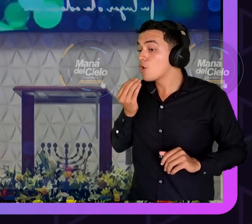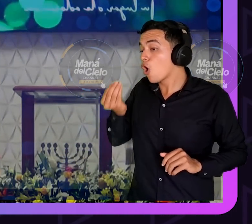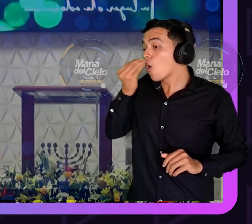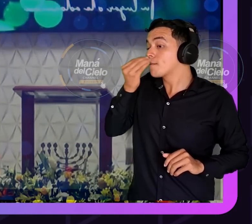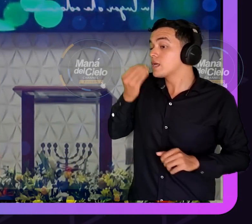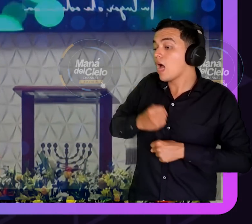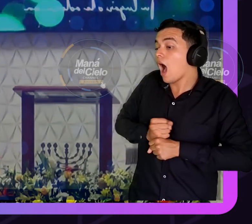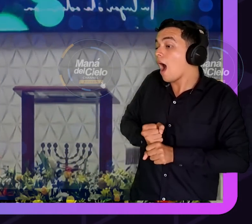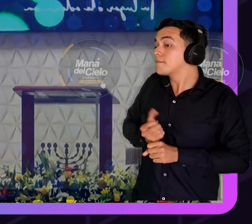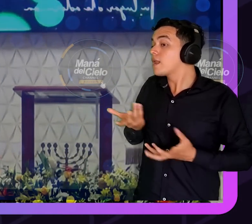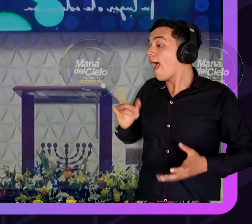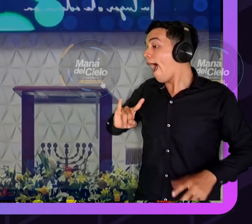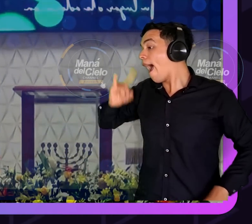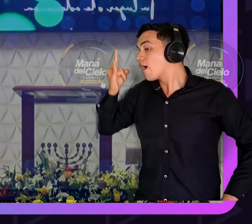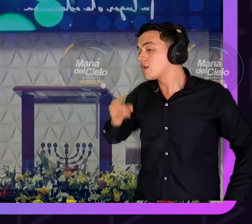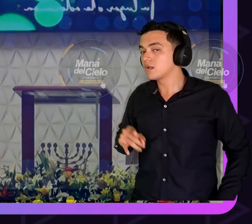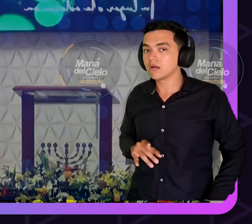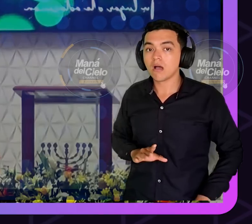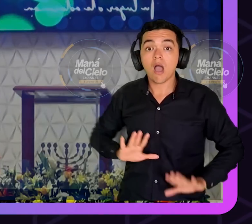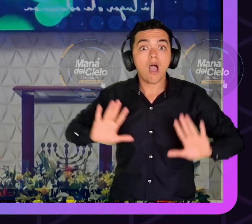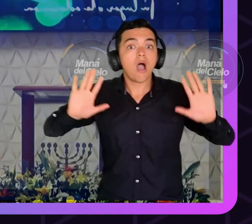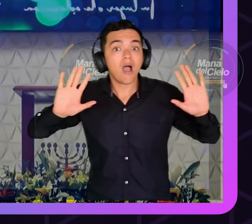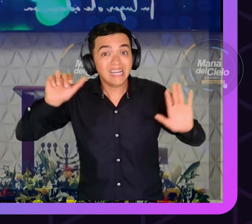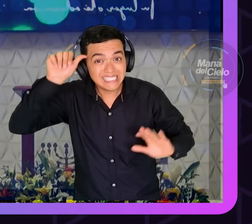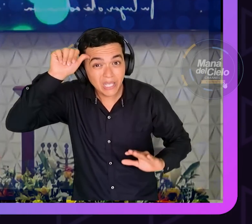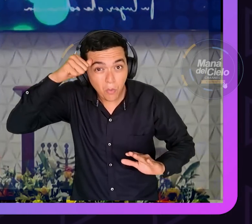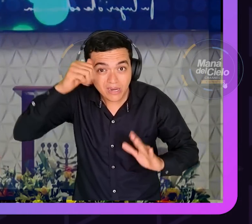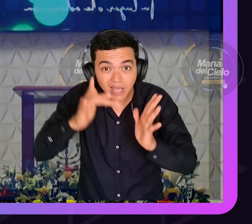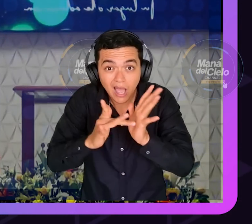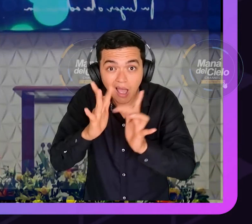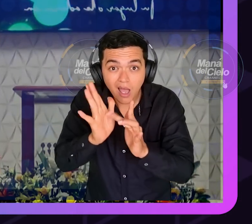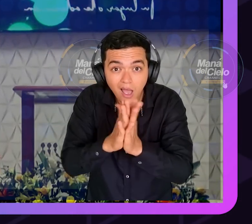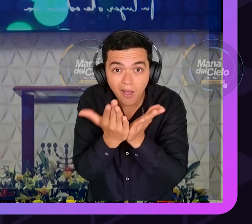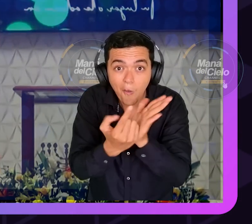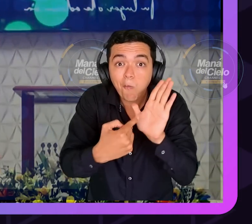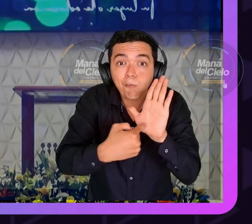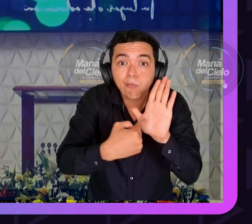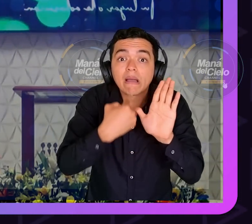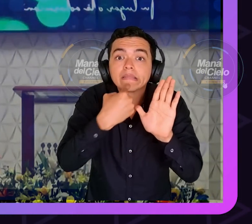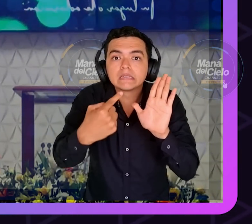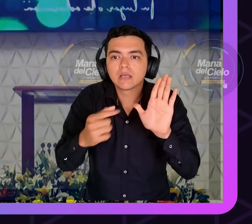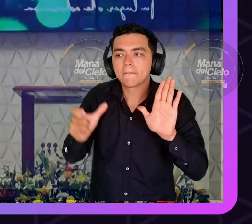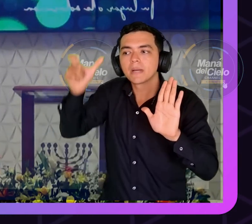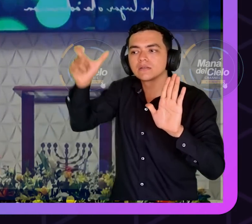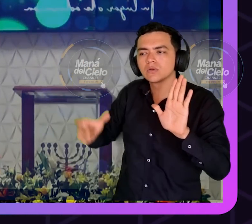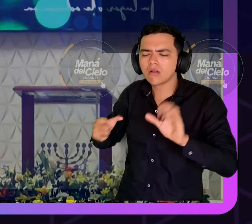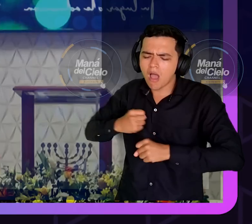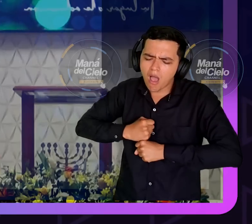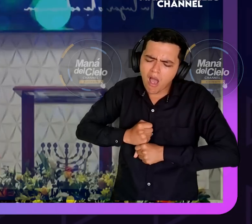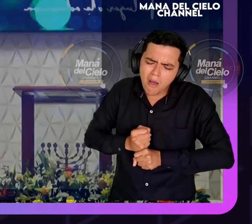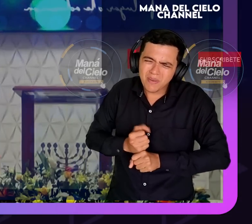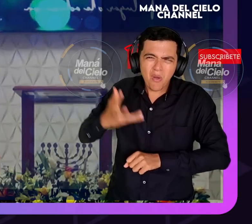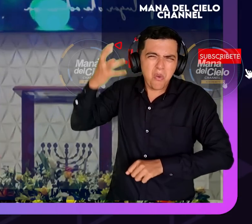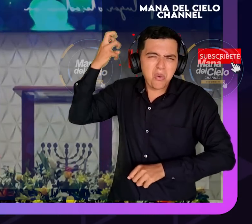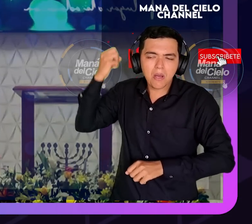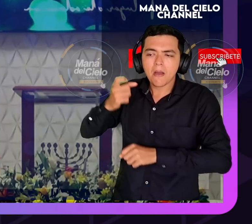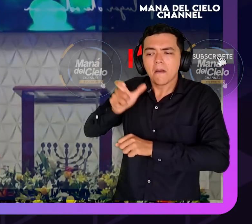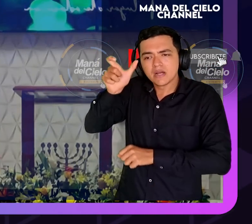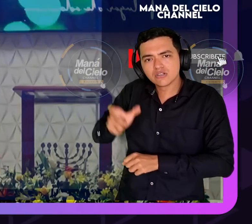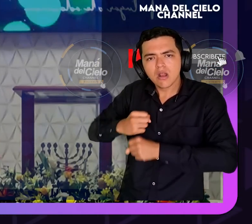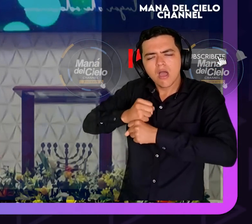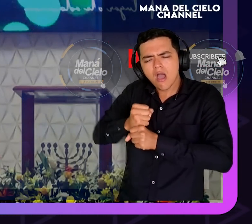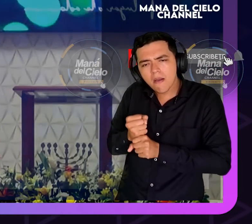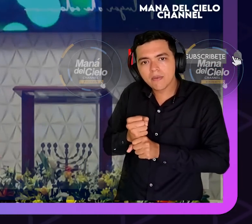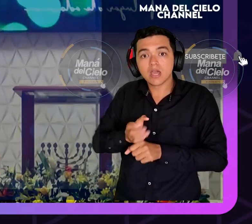ah tú no crees es que ya Dios ya Dios no usa cuervos Dios cambió verdad no ha cambiado